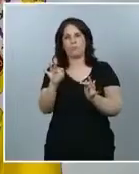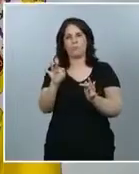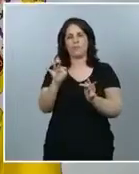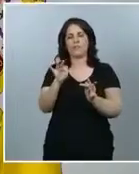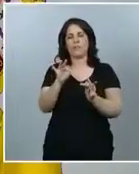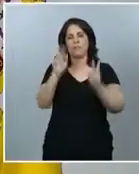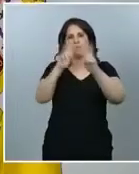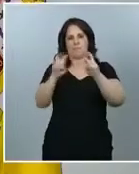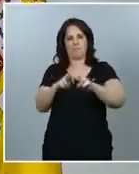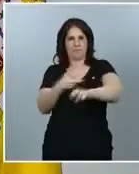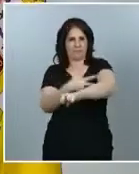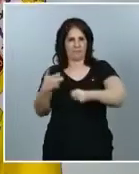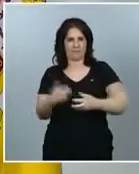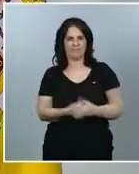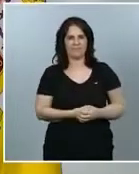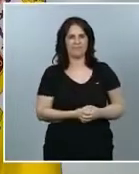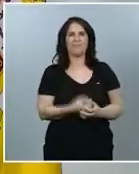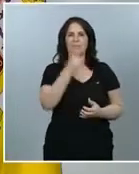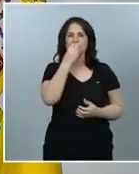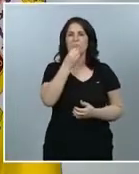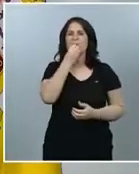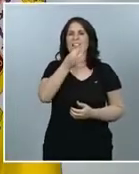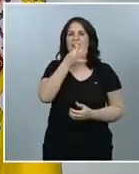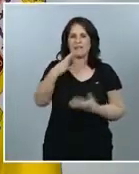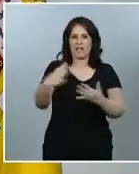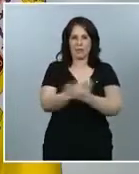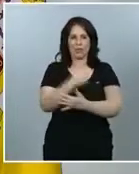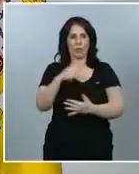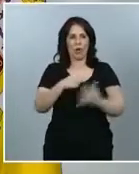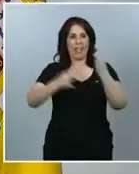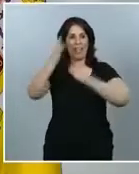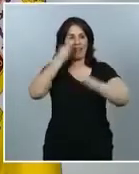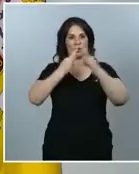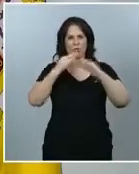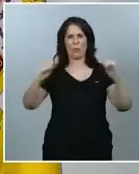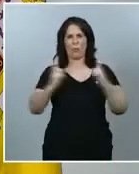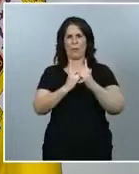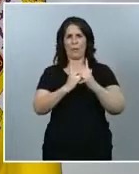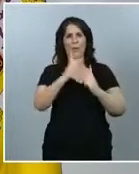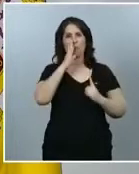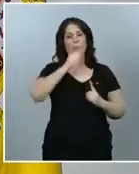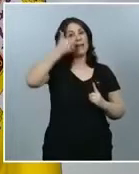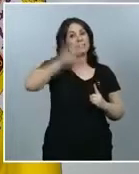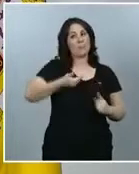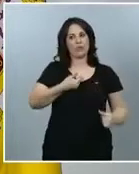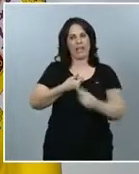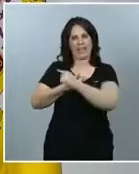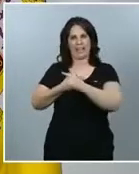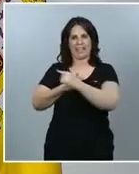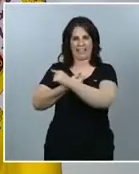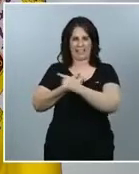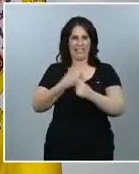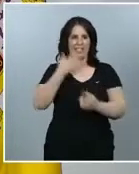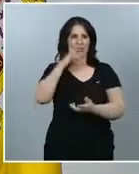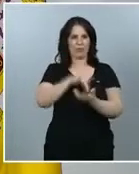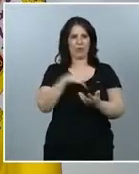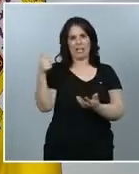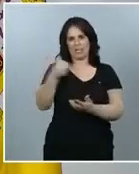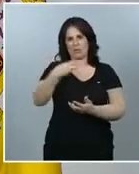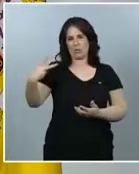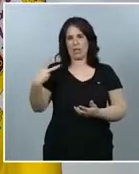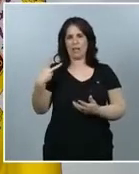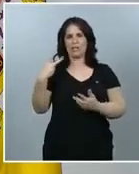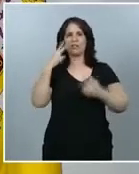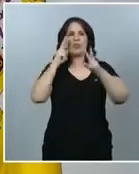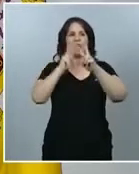Muy buenas tardes a todos. Hoy los datos seré breve porque la parte importante e interesante de hoy son los resultados del estudio de seroprevalencia.